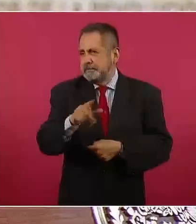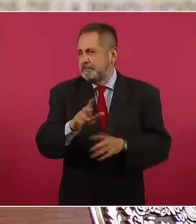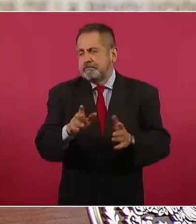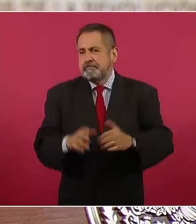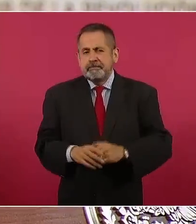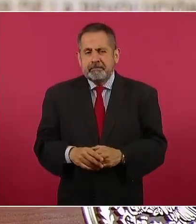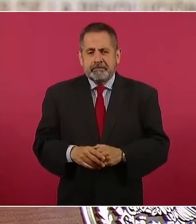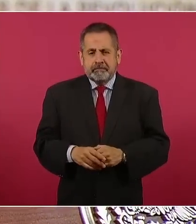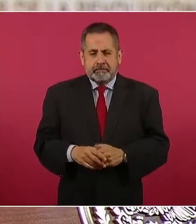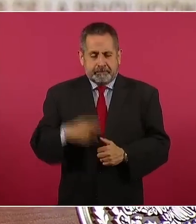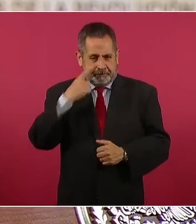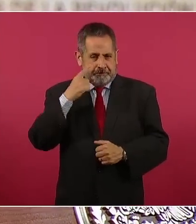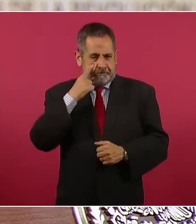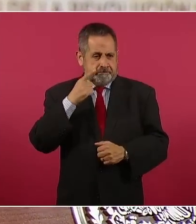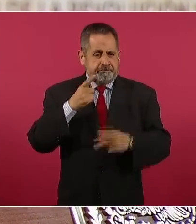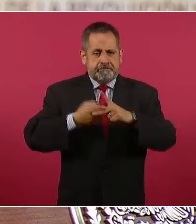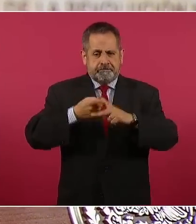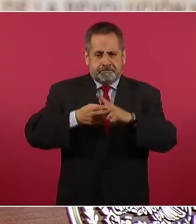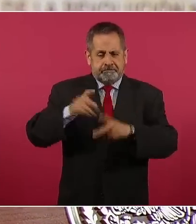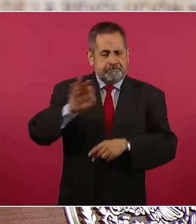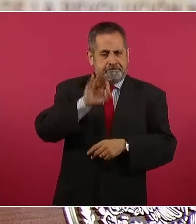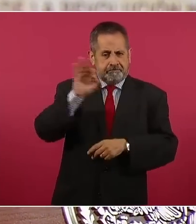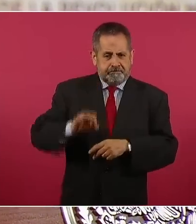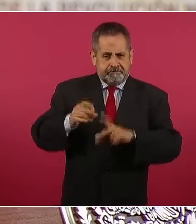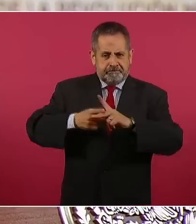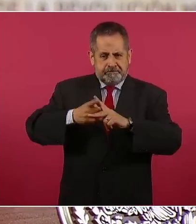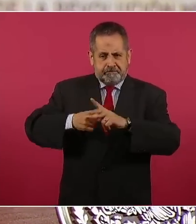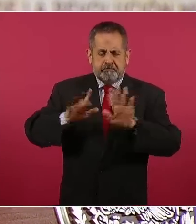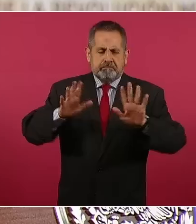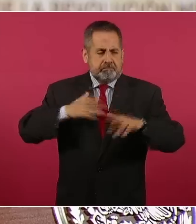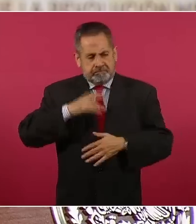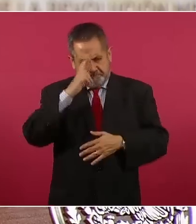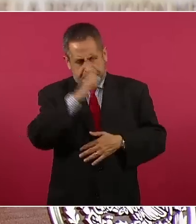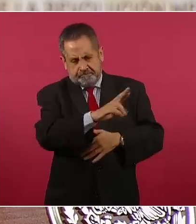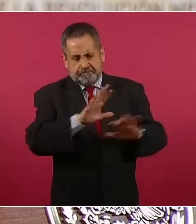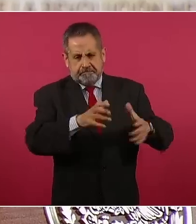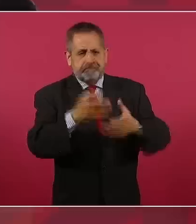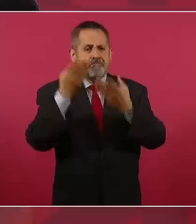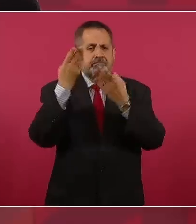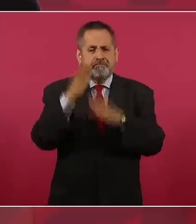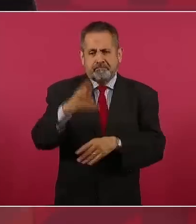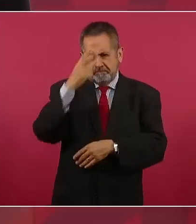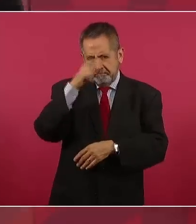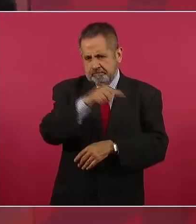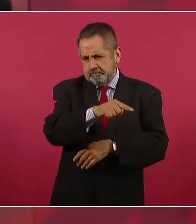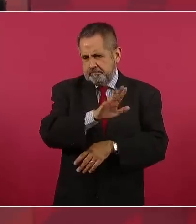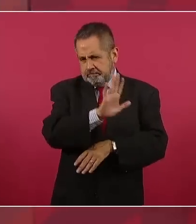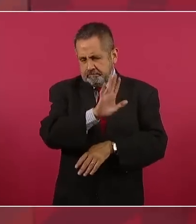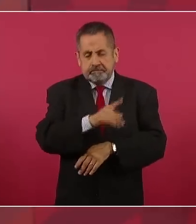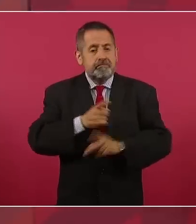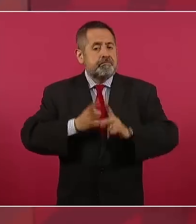Suben las tasas. Yo respeto la autonomía del Banco de México,